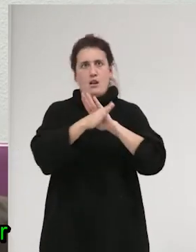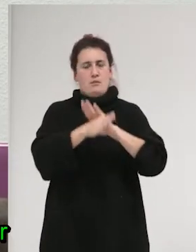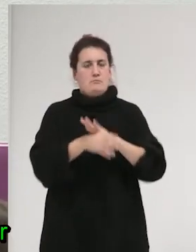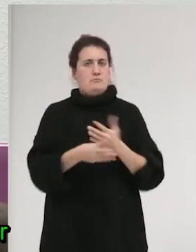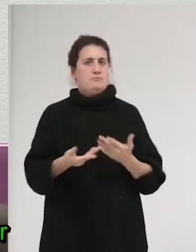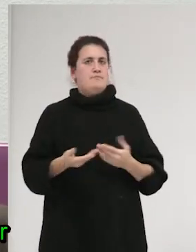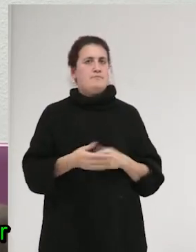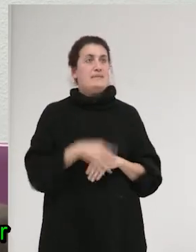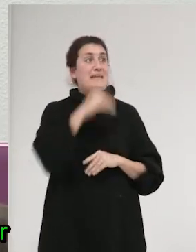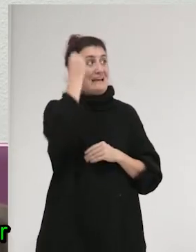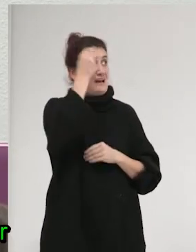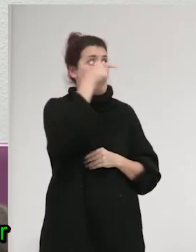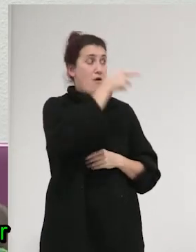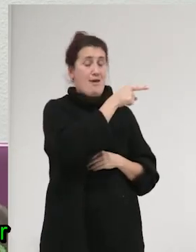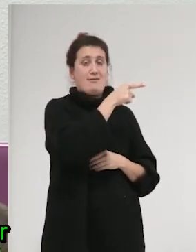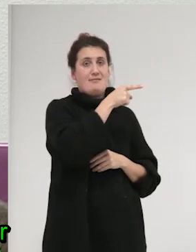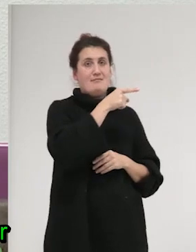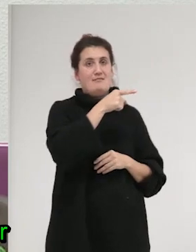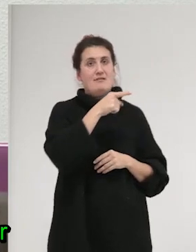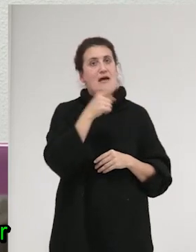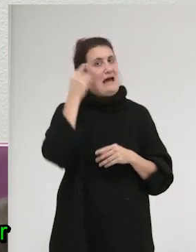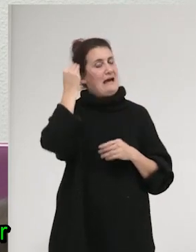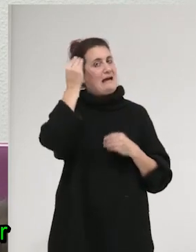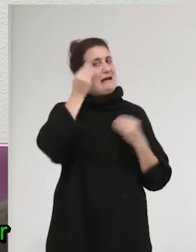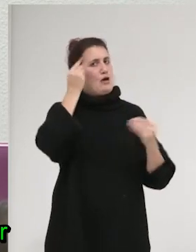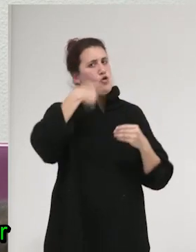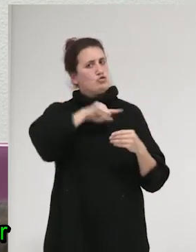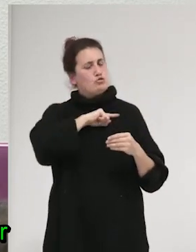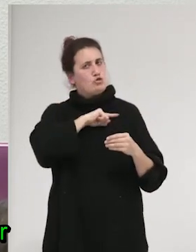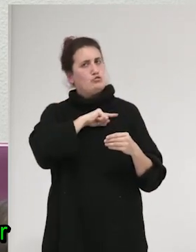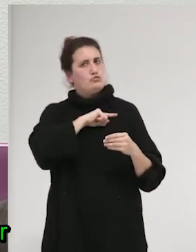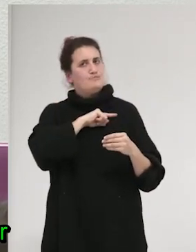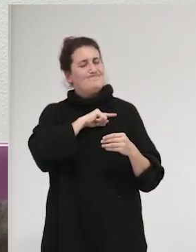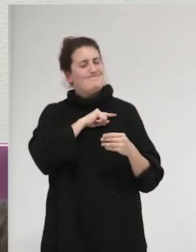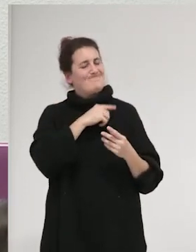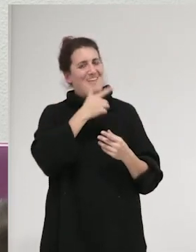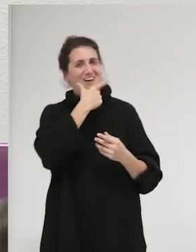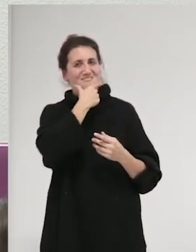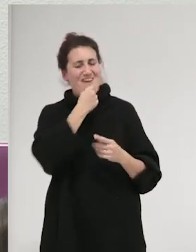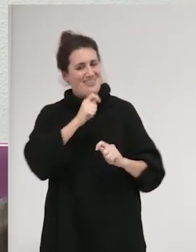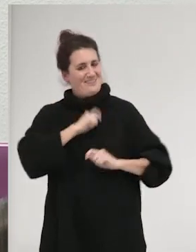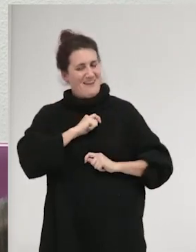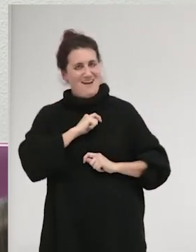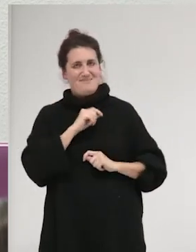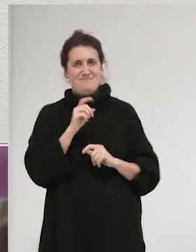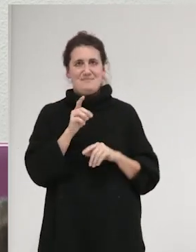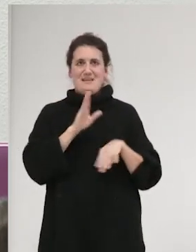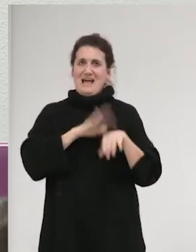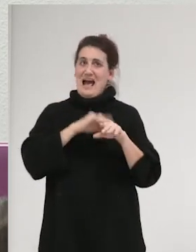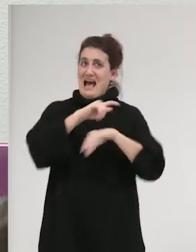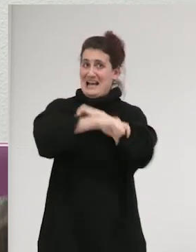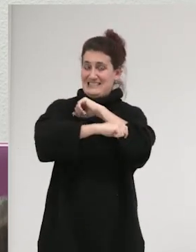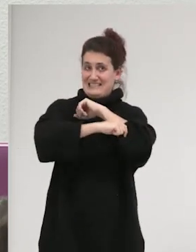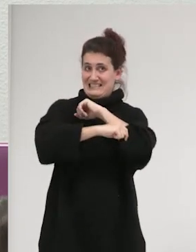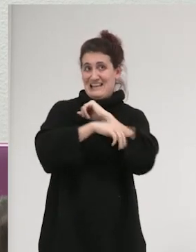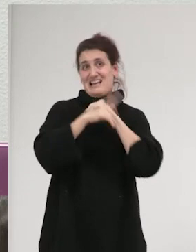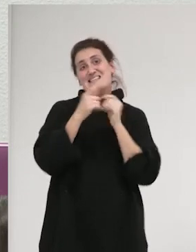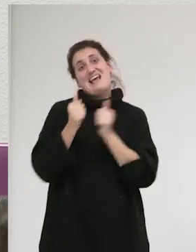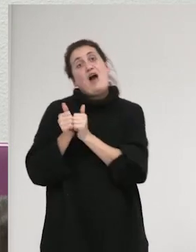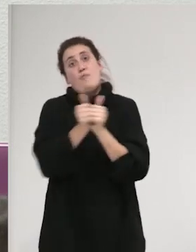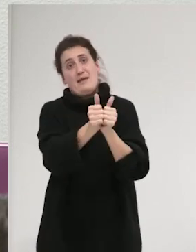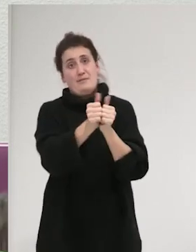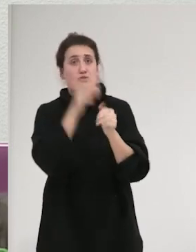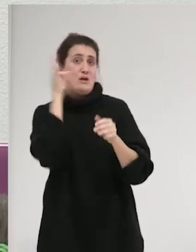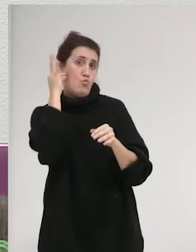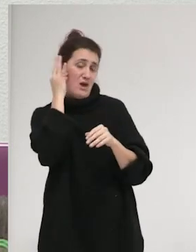estamos jugando, haciendo un flaco favor a lo que son los acompañamientos